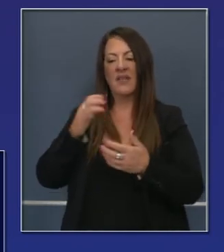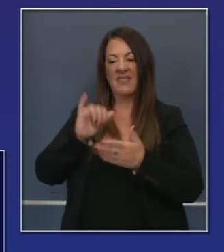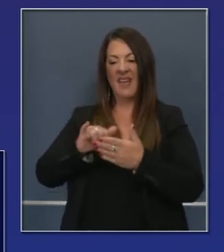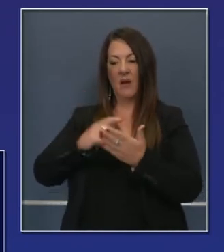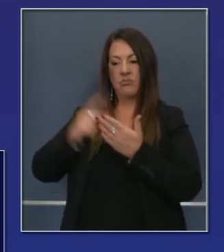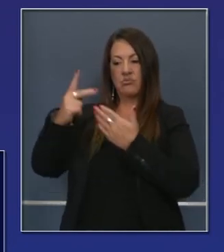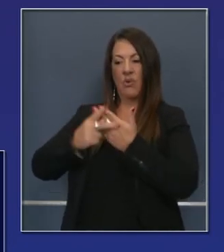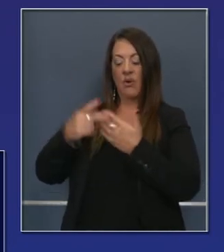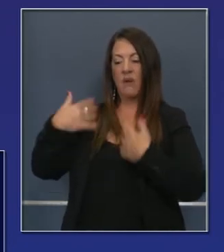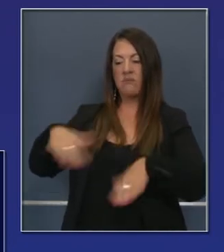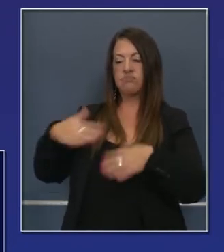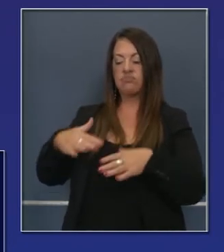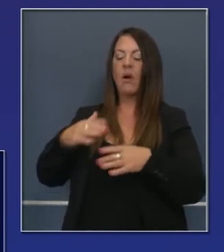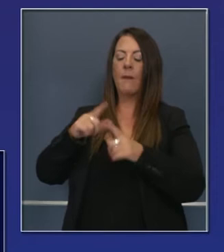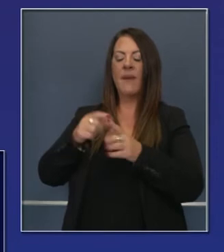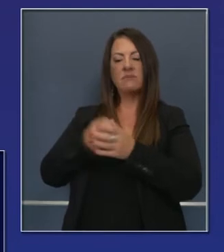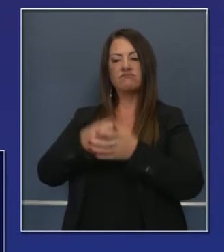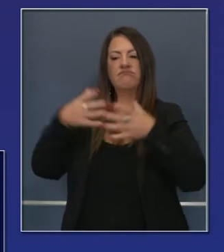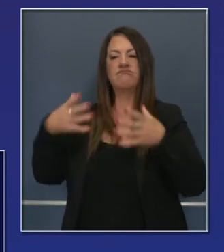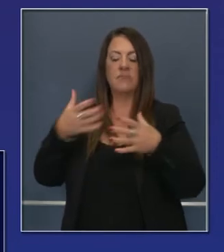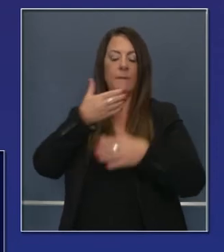queremos crecer sobre este programa.